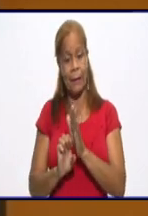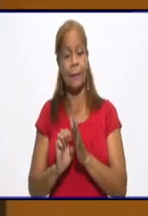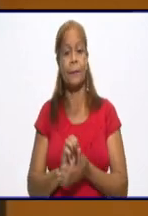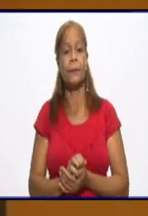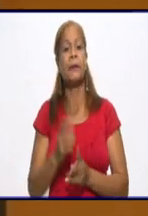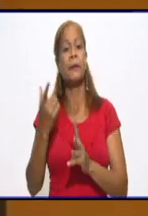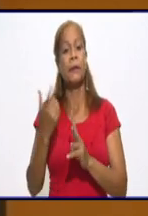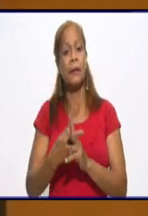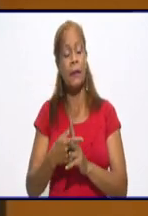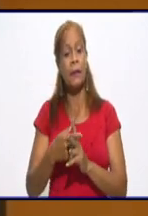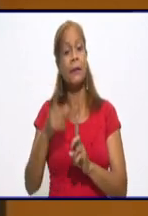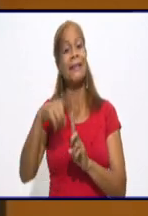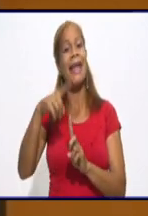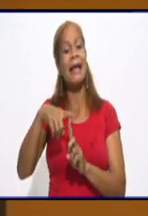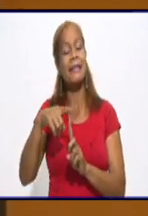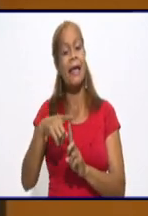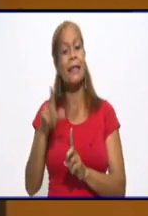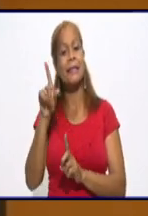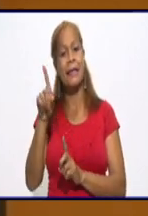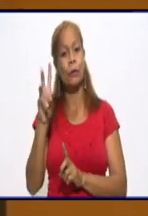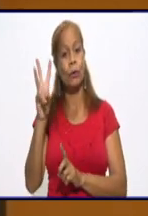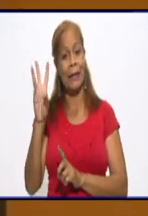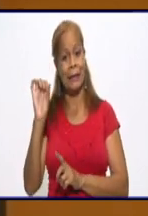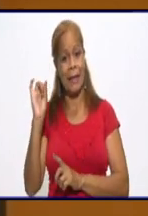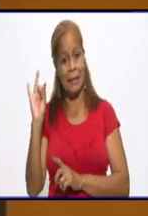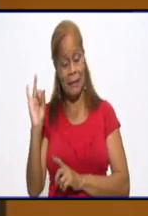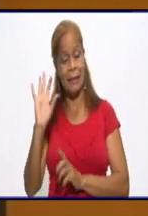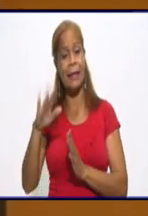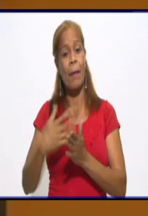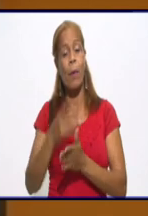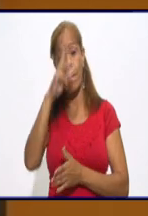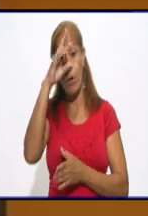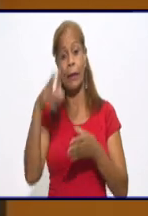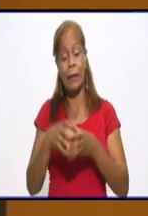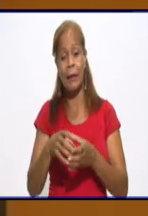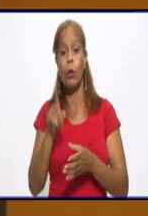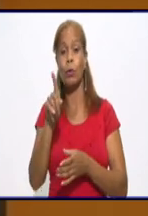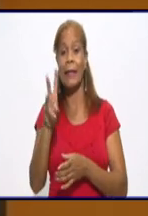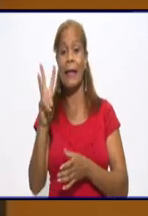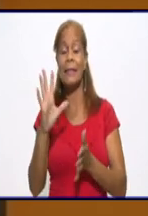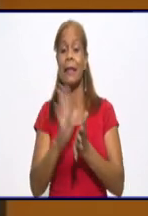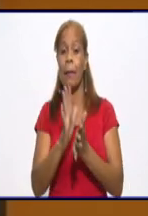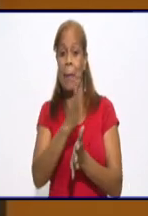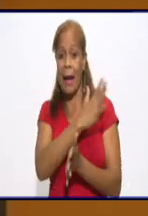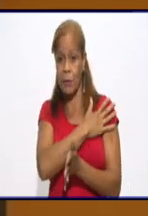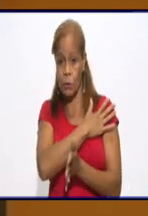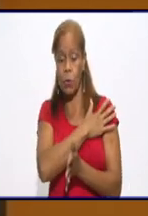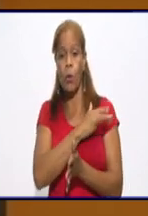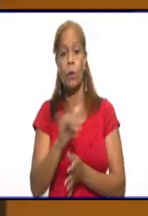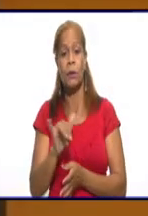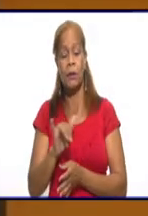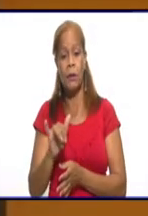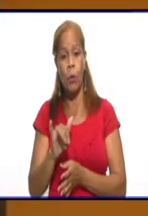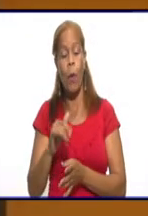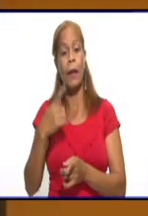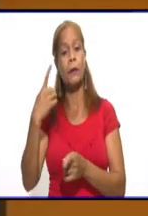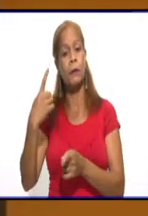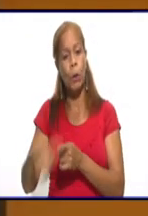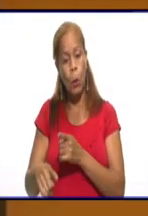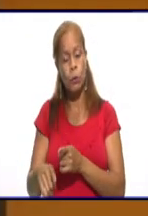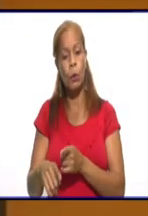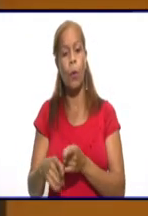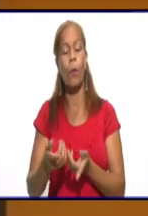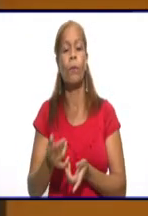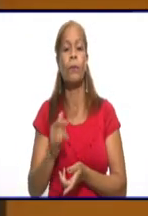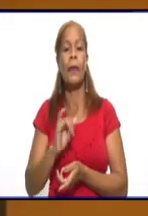y tasa de 137. El 13 de marzo con 39 y tasa de 101 y el Pedro Soto solo con dos